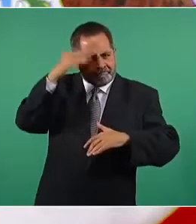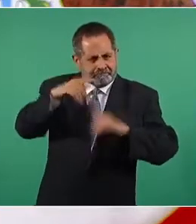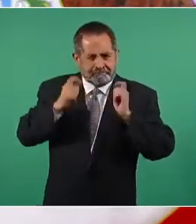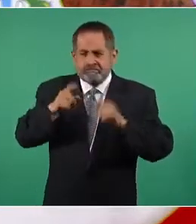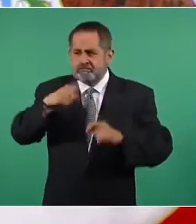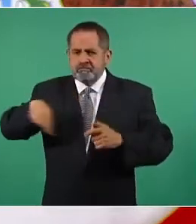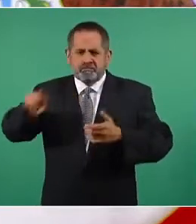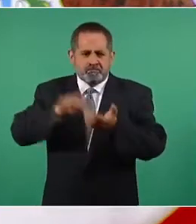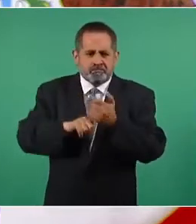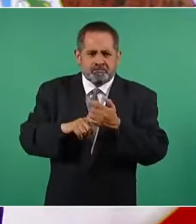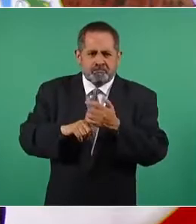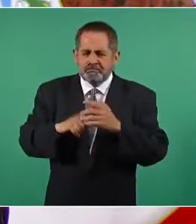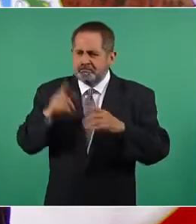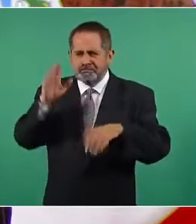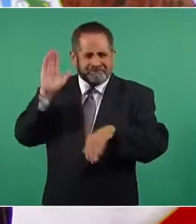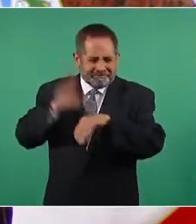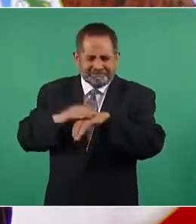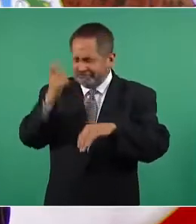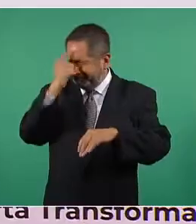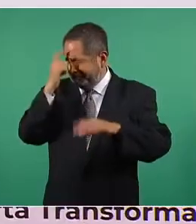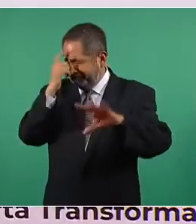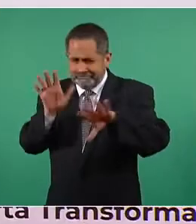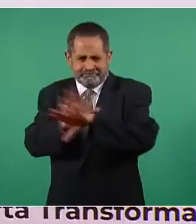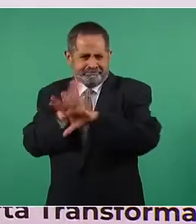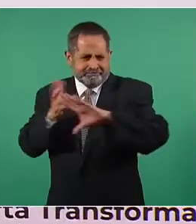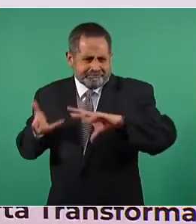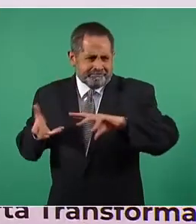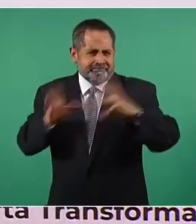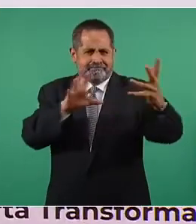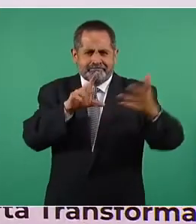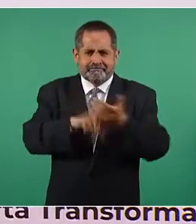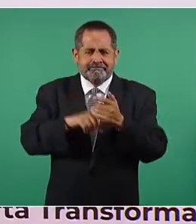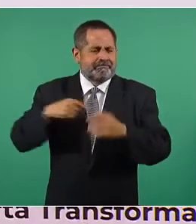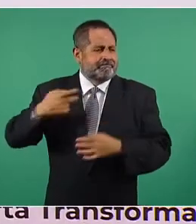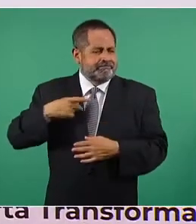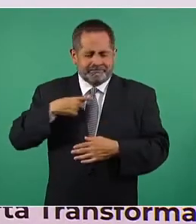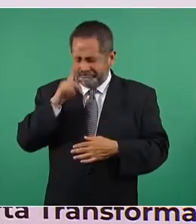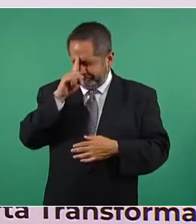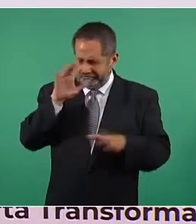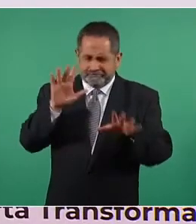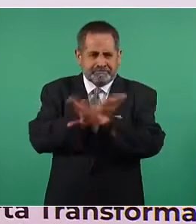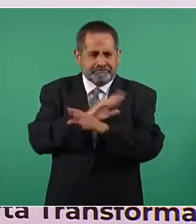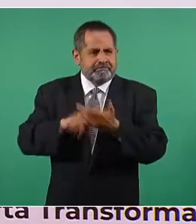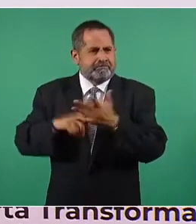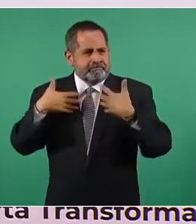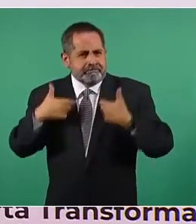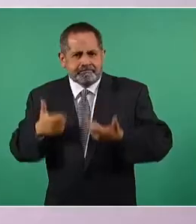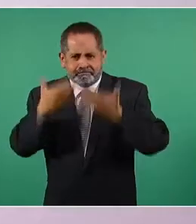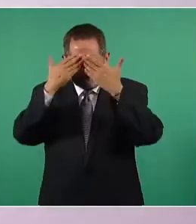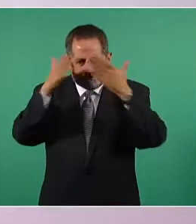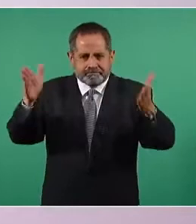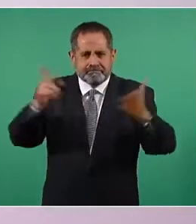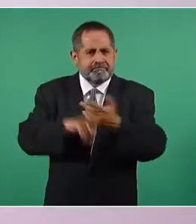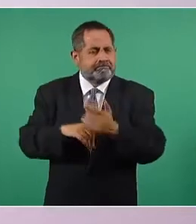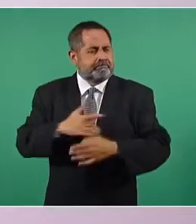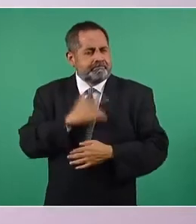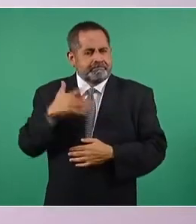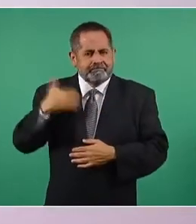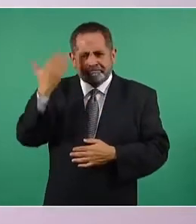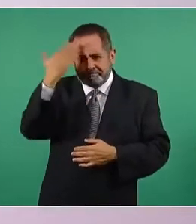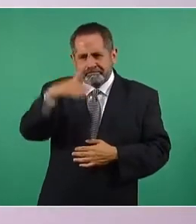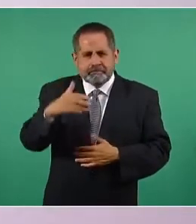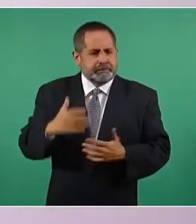más revolución de las conciencias, a informar, a orientar, a concientizar,